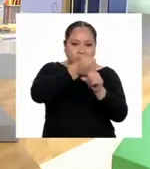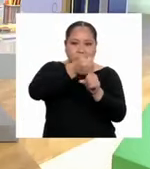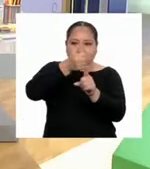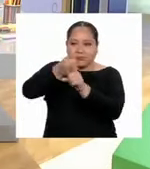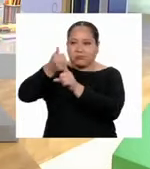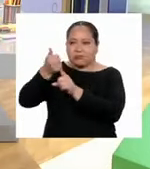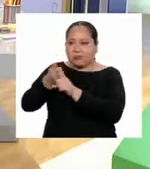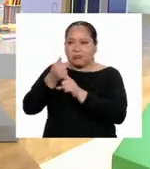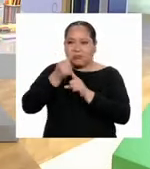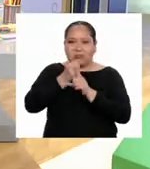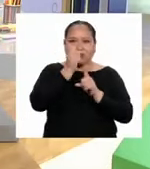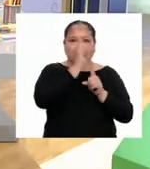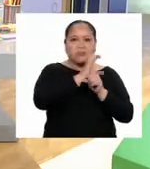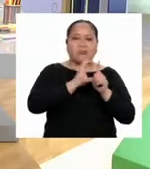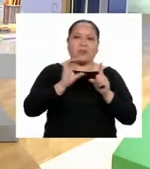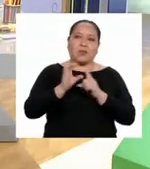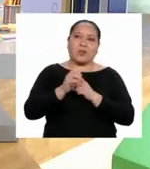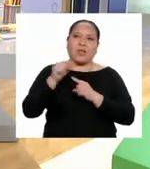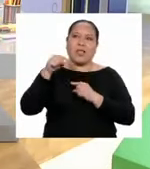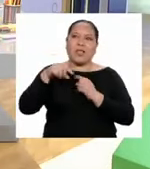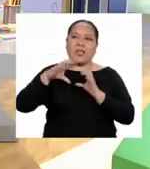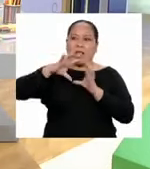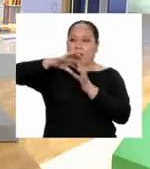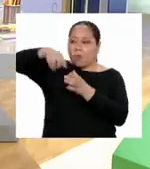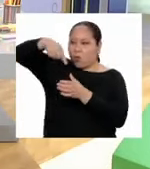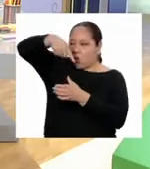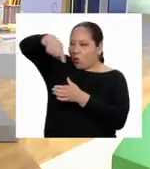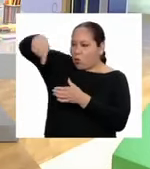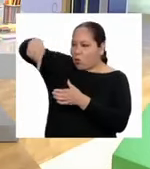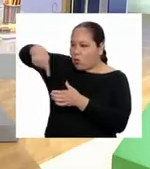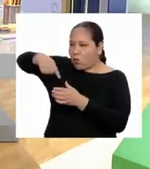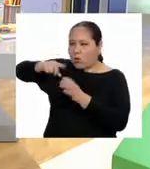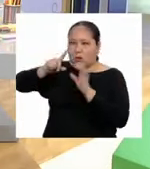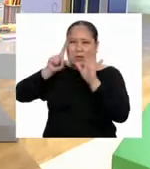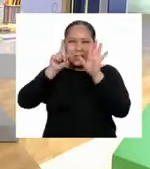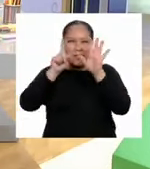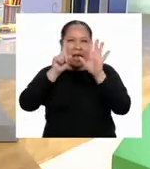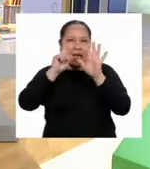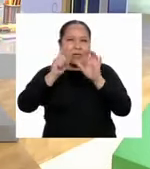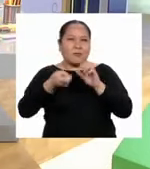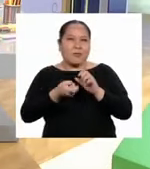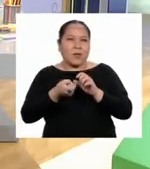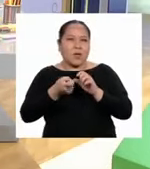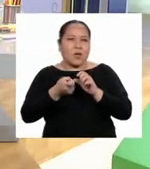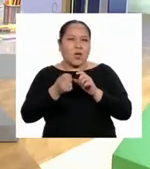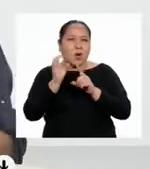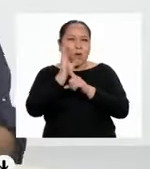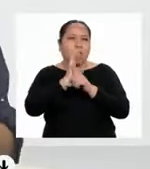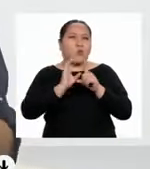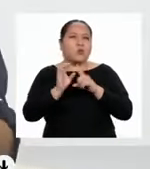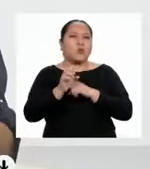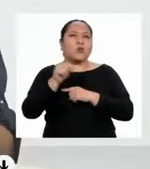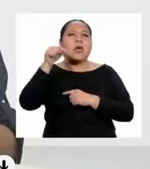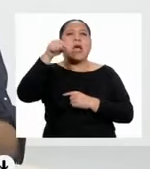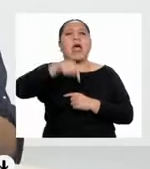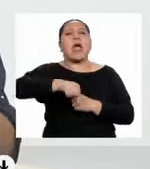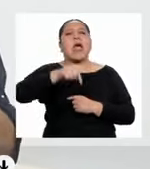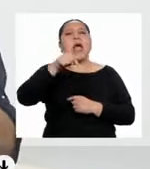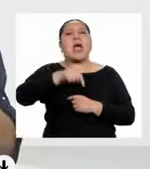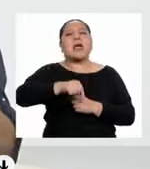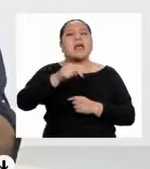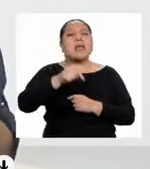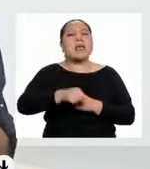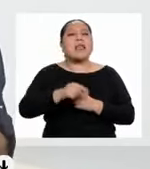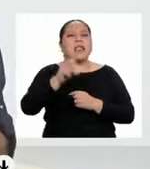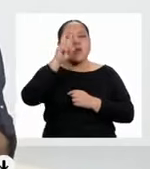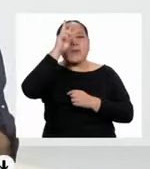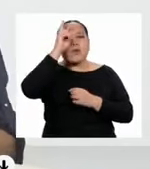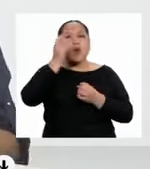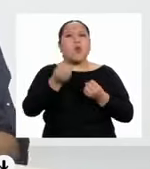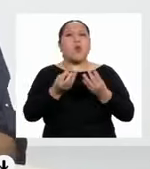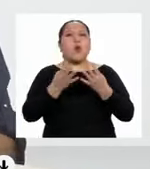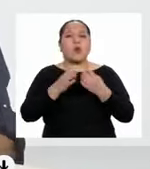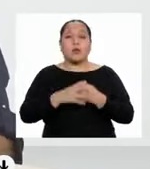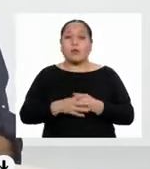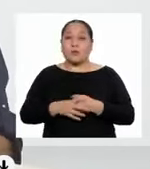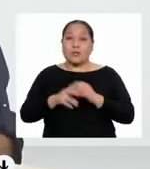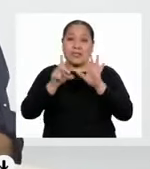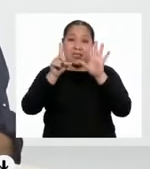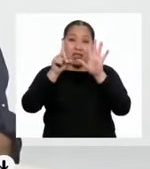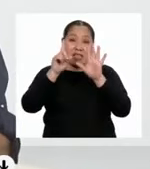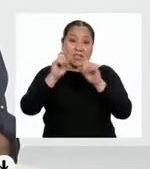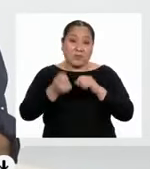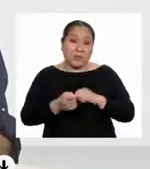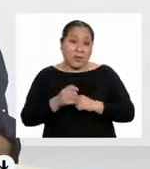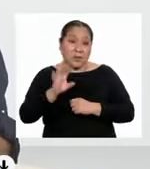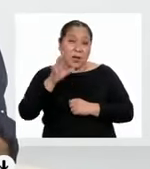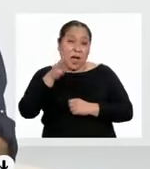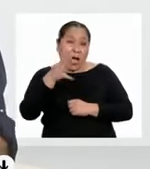Y si en el mundo existen 6.000 culturas, ¿cuántas culturas existen en el Perú? 6.000 es una cantidad aproximada,